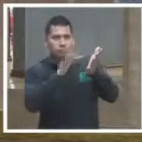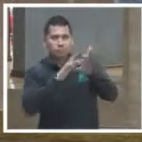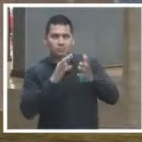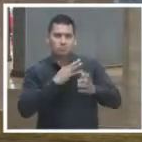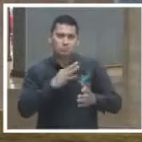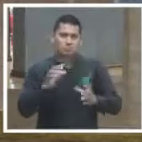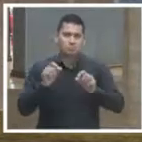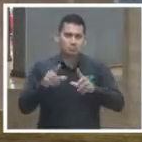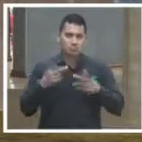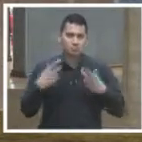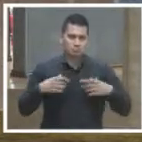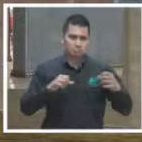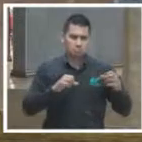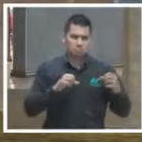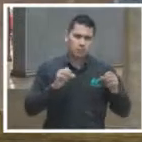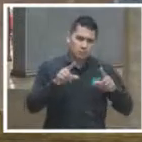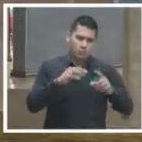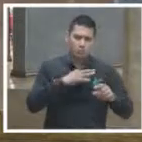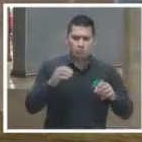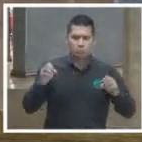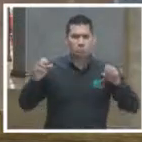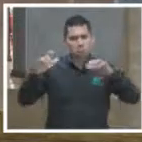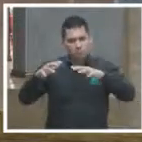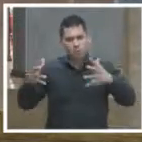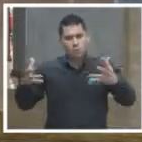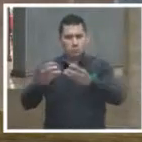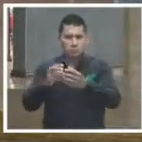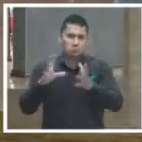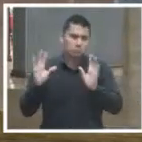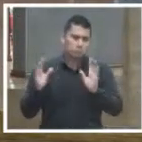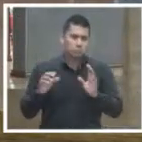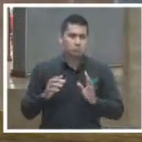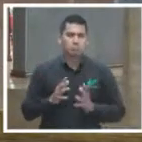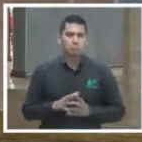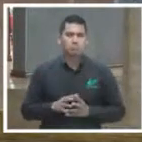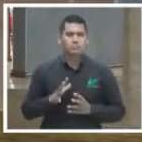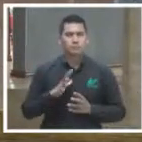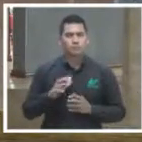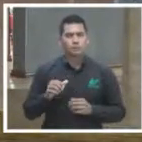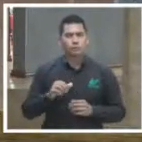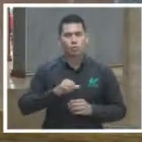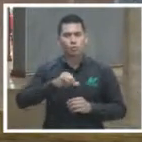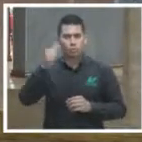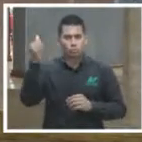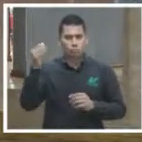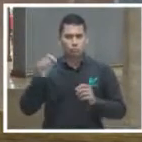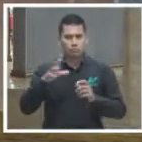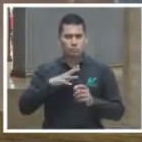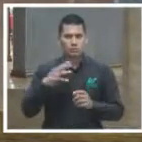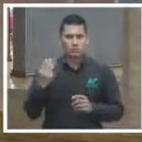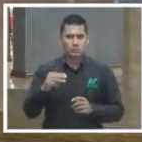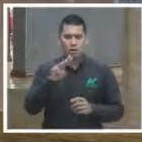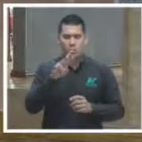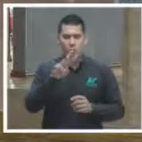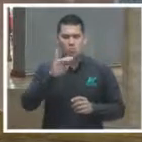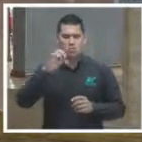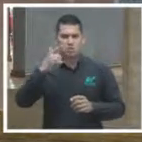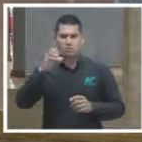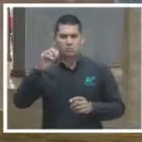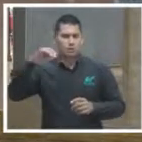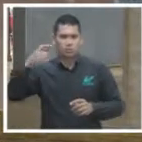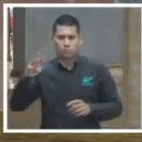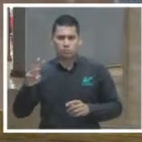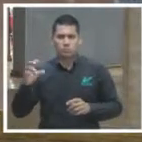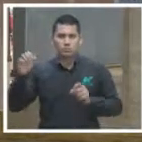manera participativa el otro sistema que se llama WeGovNow que